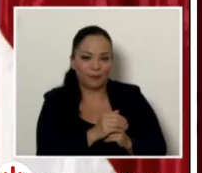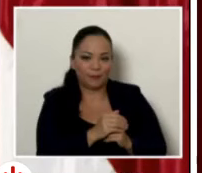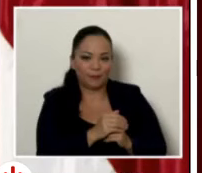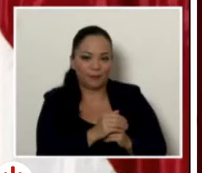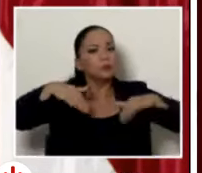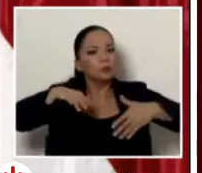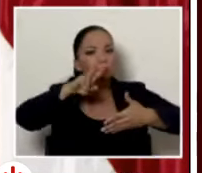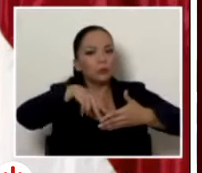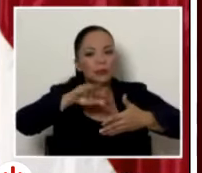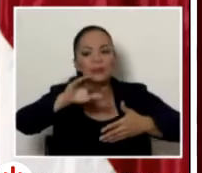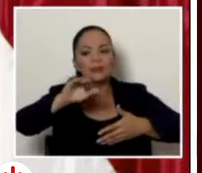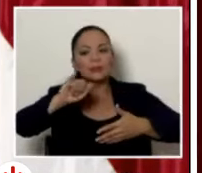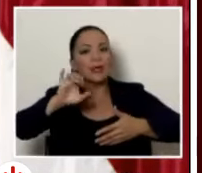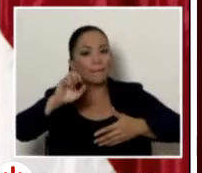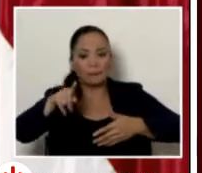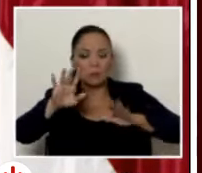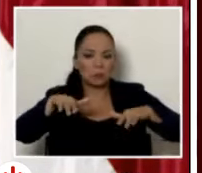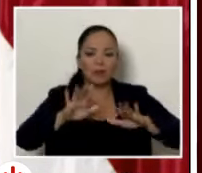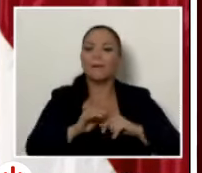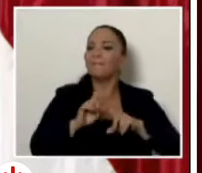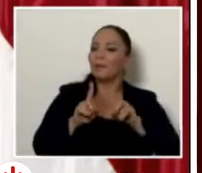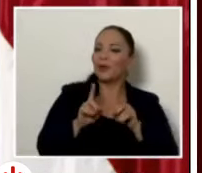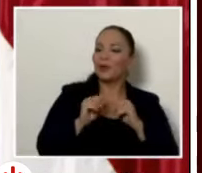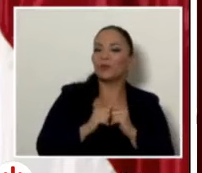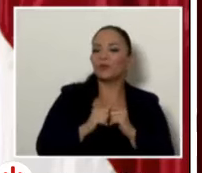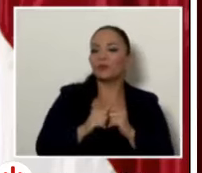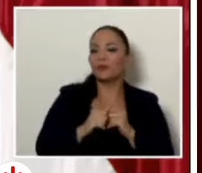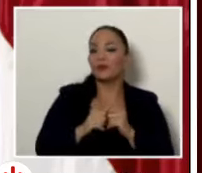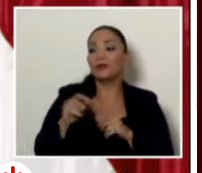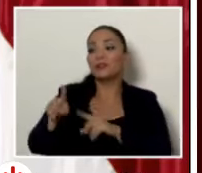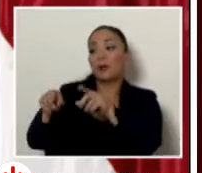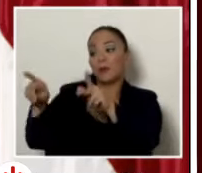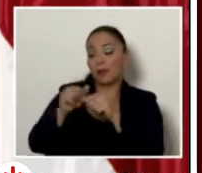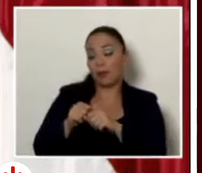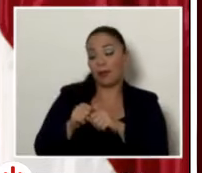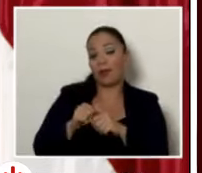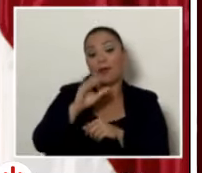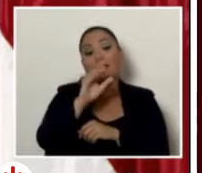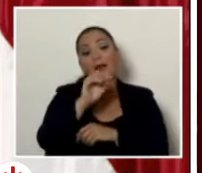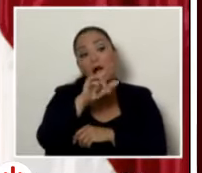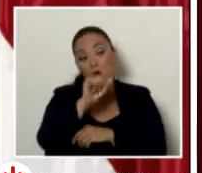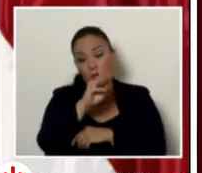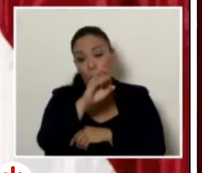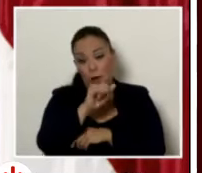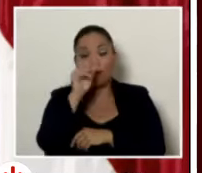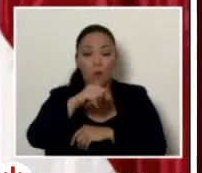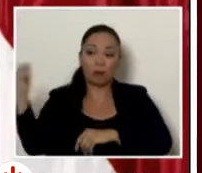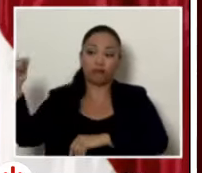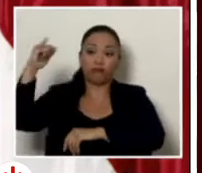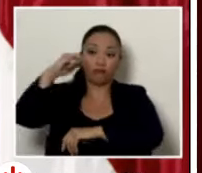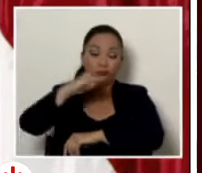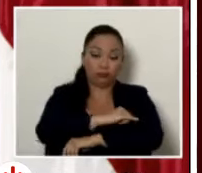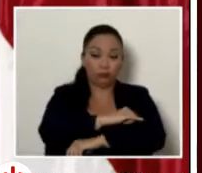CIEP pero la gente si yo le pregunto ¿podrá Carlos Mora aterrizar el avión de United que viene llegando al Juan Santa